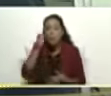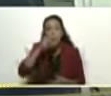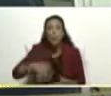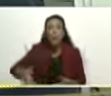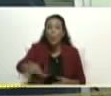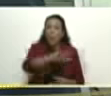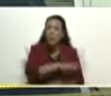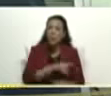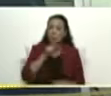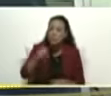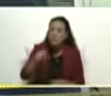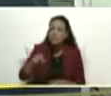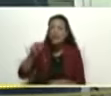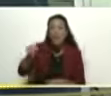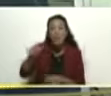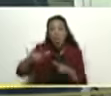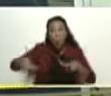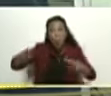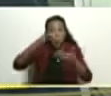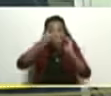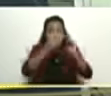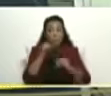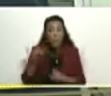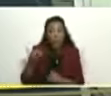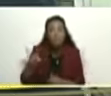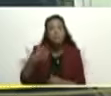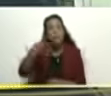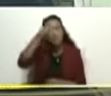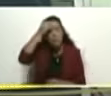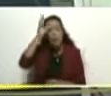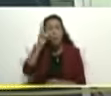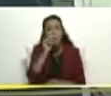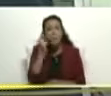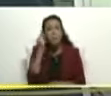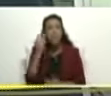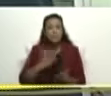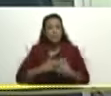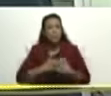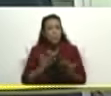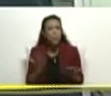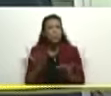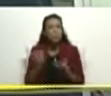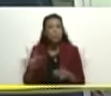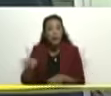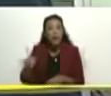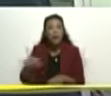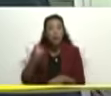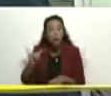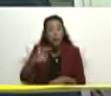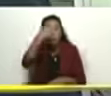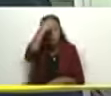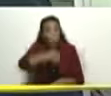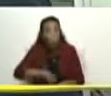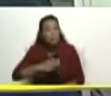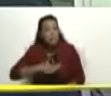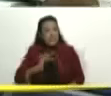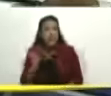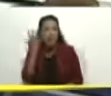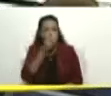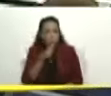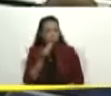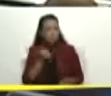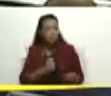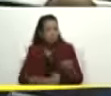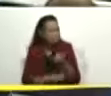creo que es fundamental que entendamos como hombres y mujeres de esta patria que aquí está un hombre que siempre ha creído en la juventud